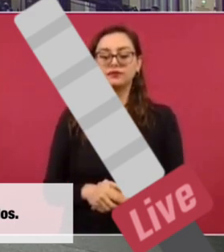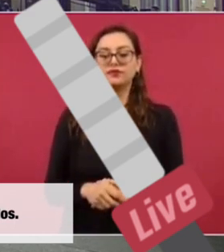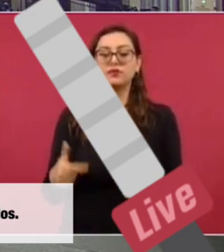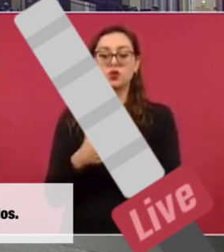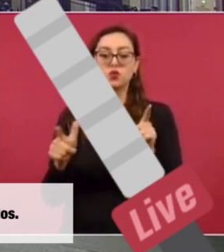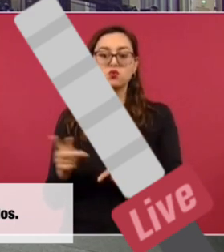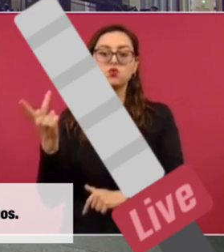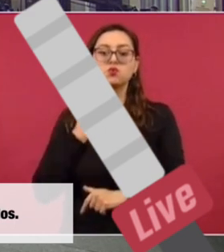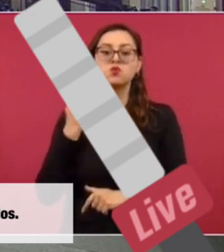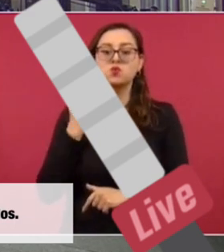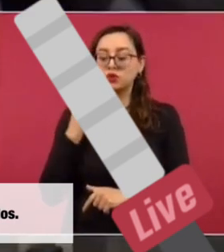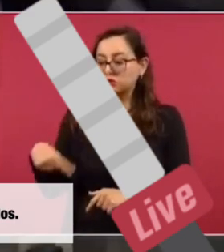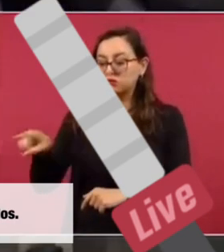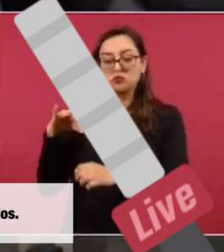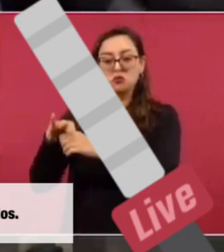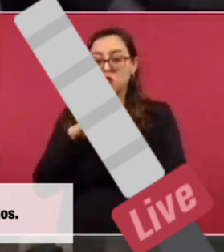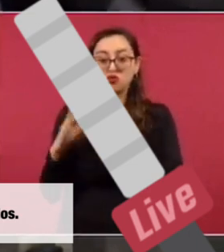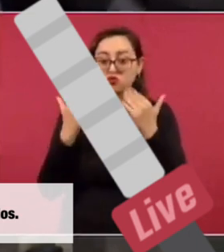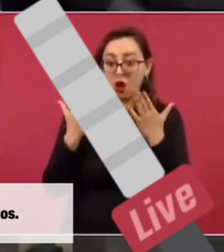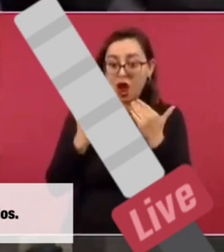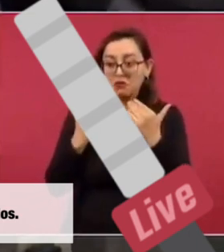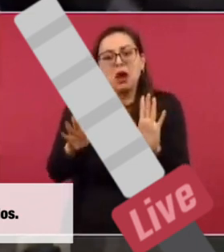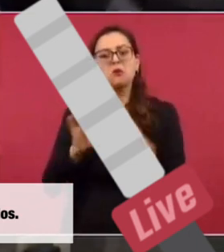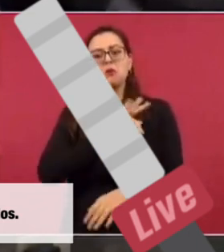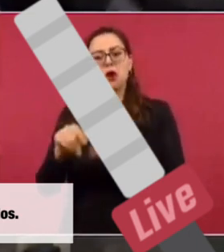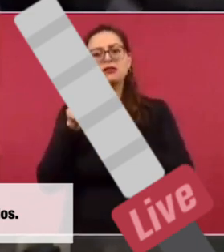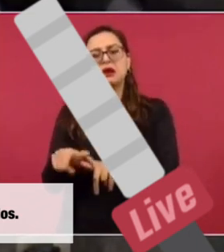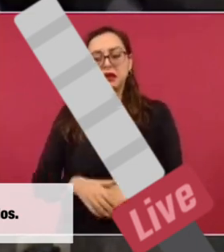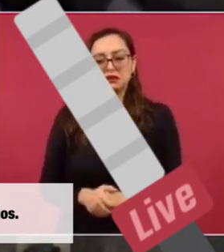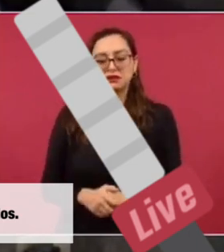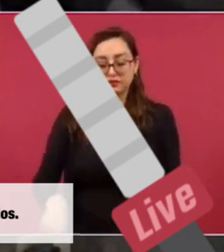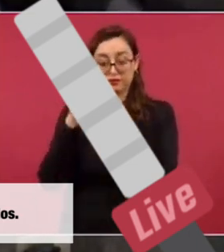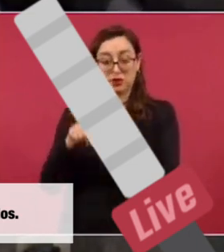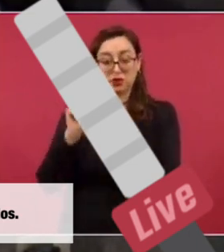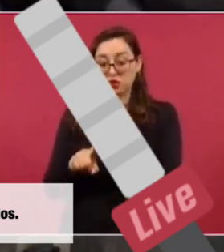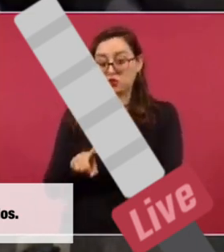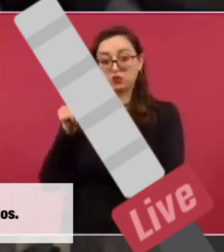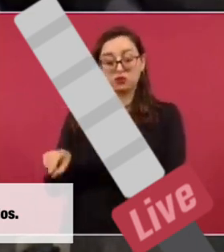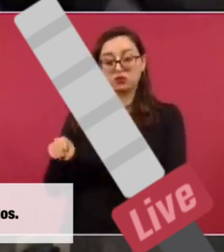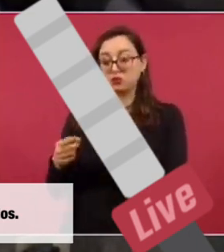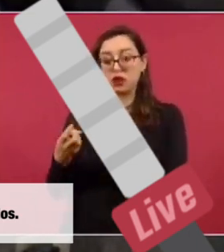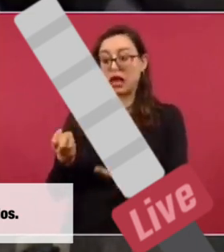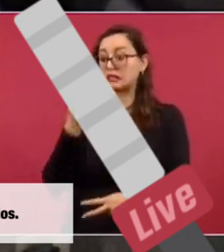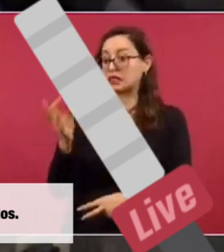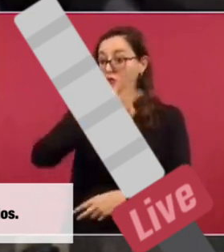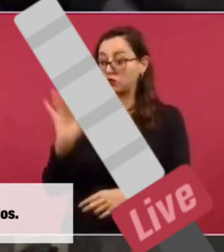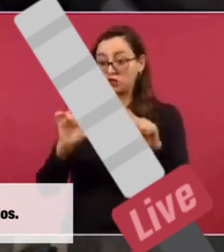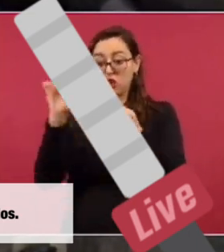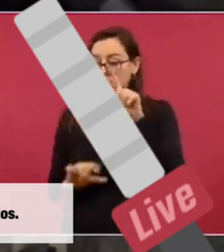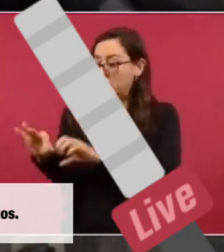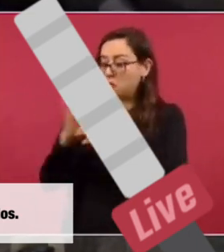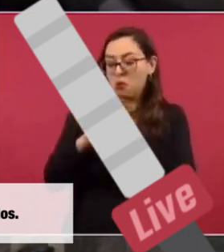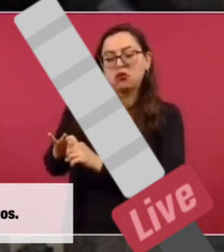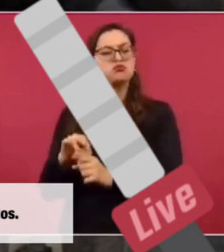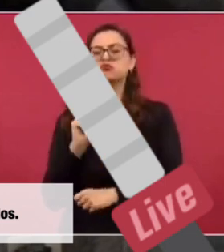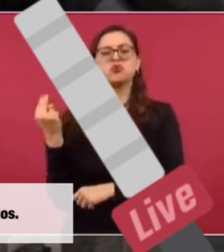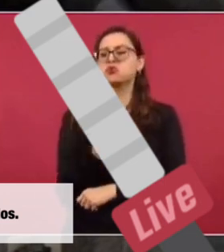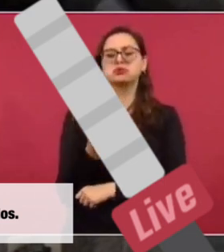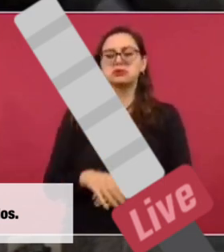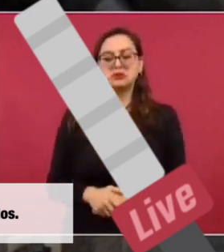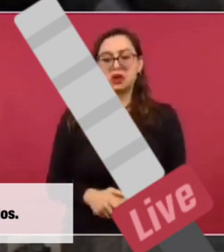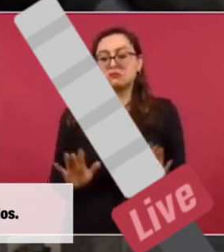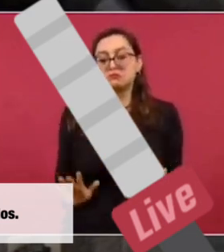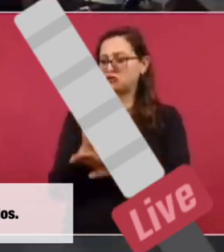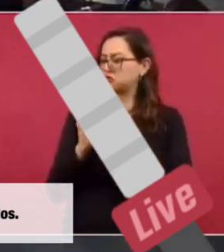no pierdan registro cuando no tengan votos. Se introdujo, por ejemplo, que los partidos políticos no necesitan el 3% del porcentaje nacional, sino que ahora con que tengan el 3